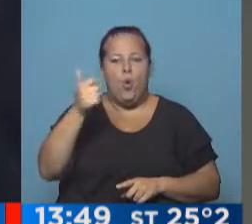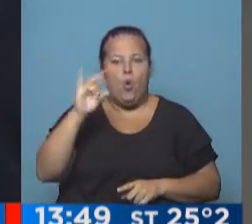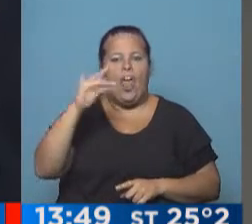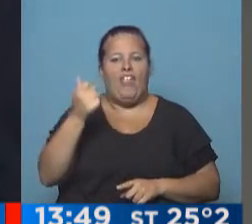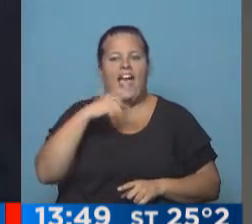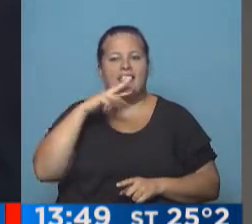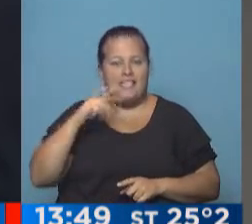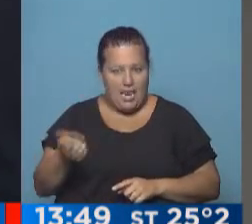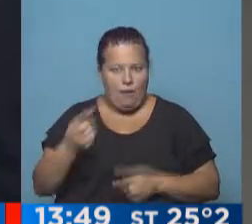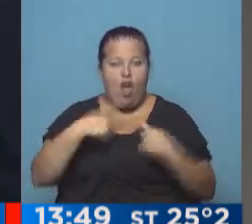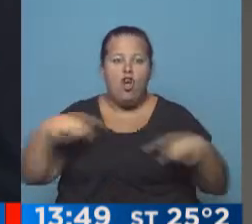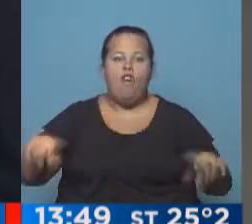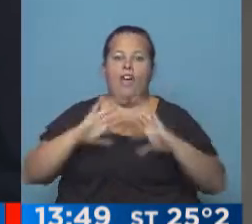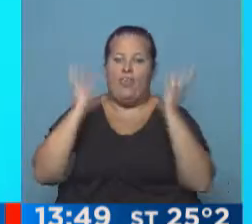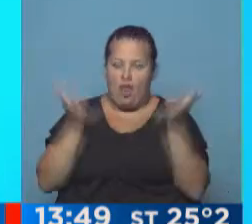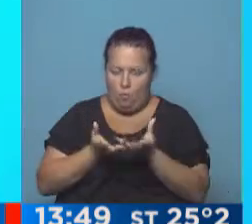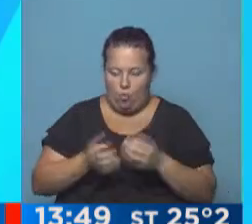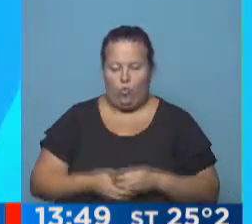da Silva. Noticias del Mundo.